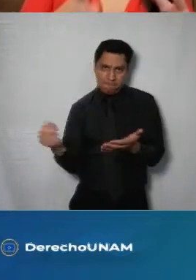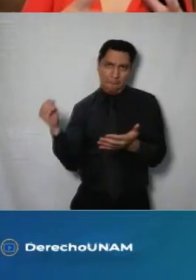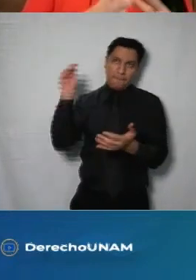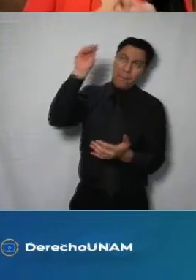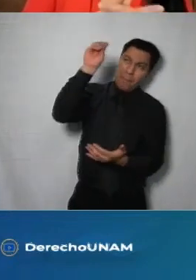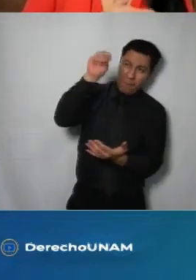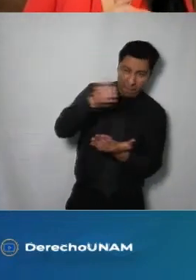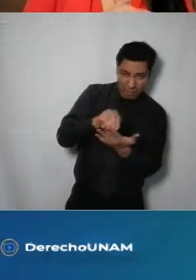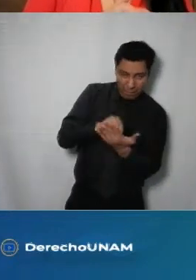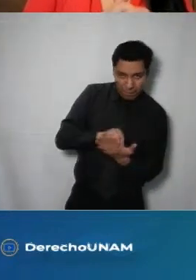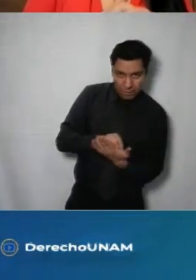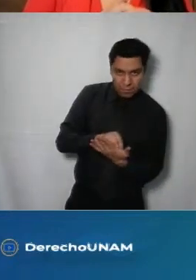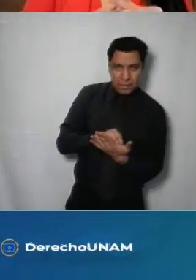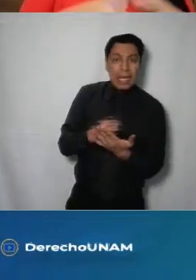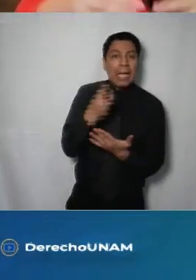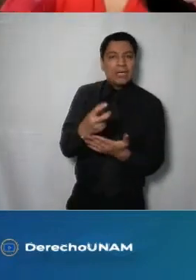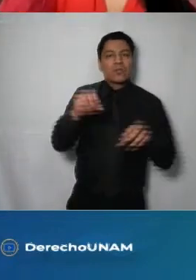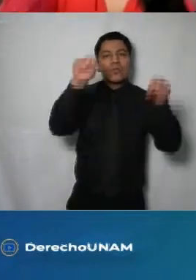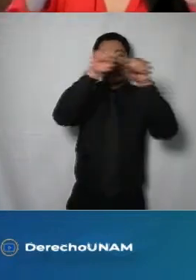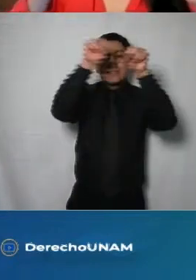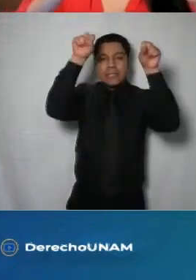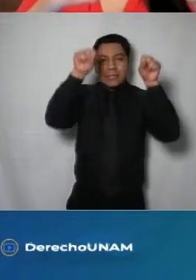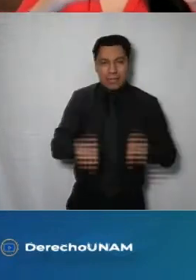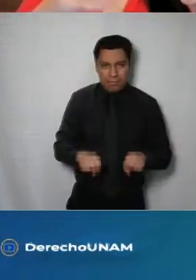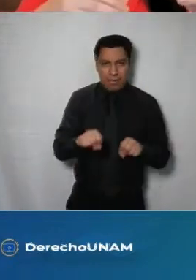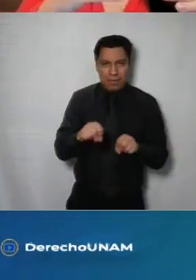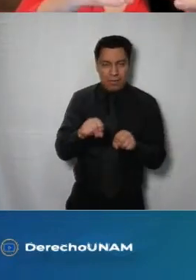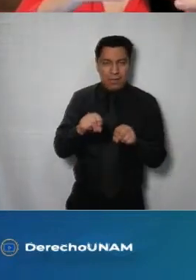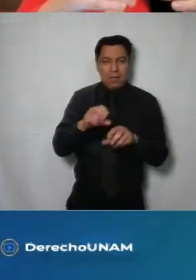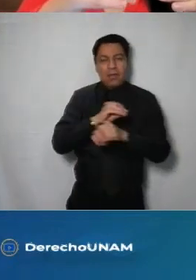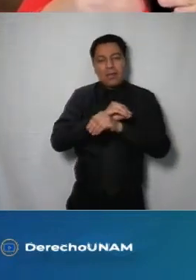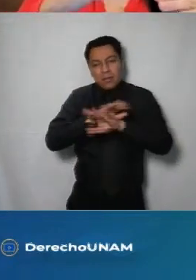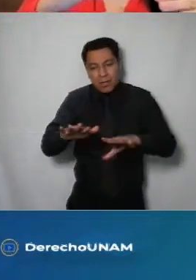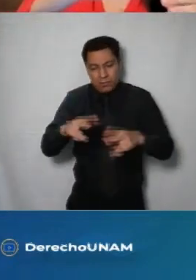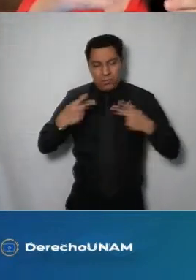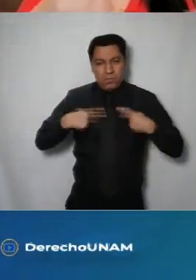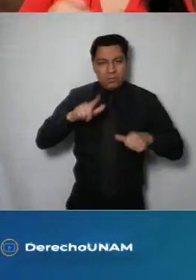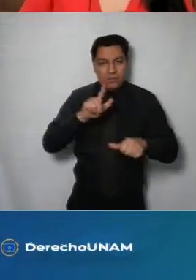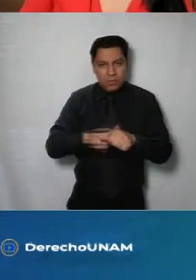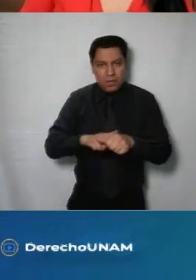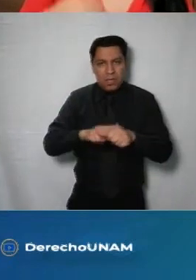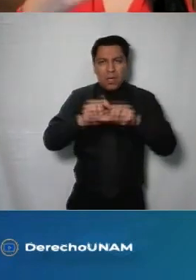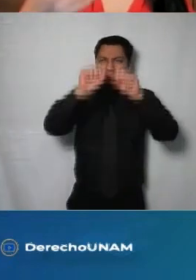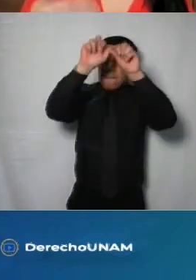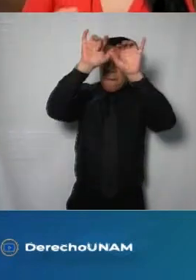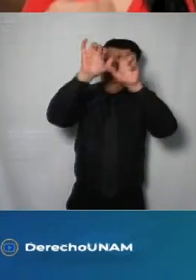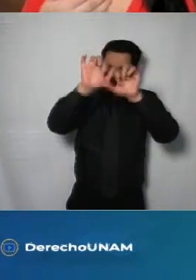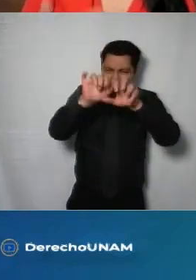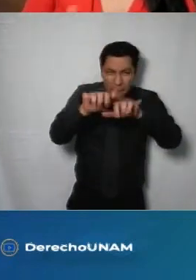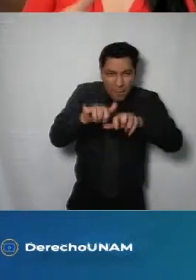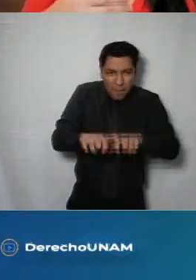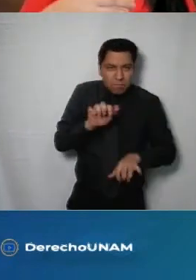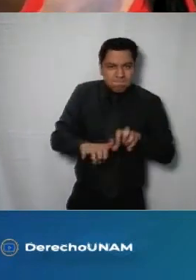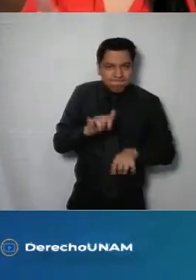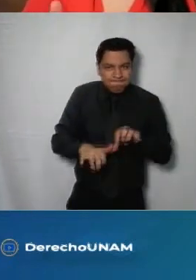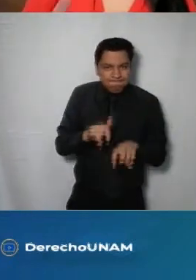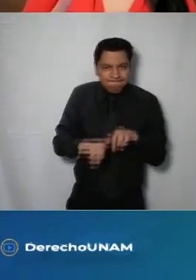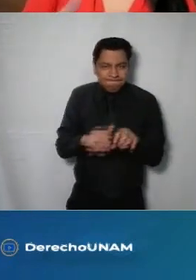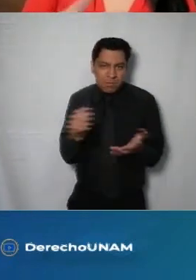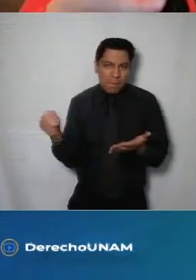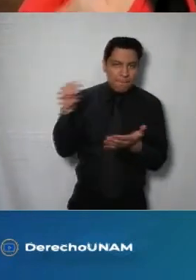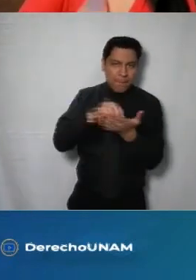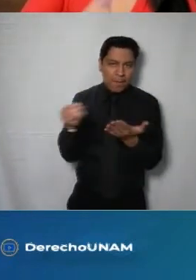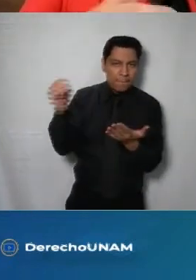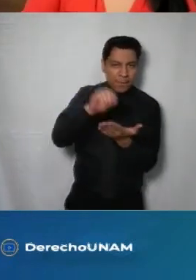datos personales a eso le llamamos un sistema de datos personales donde viene de alguna manera desglosado los datos de las